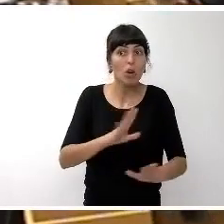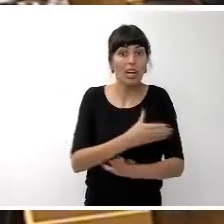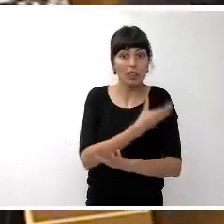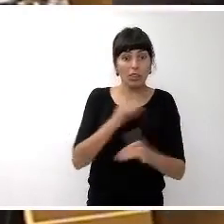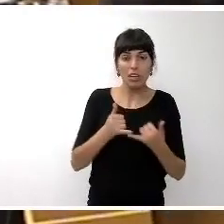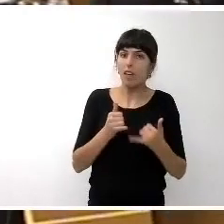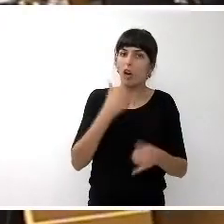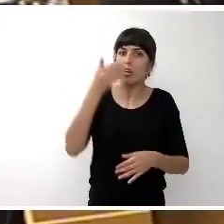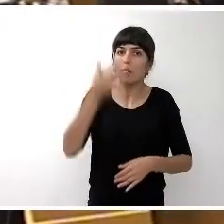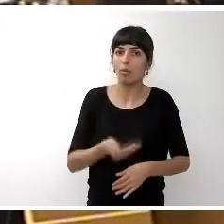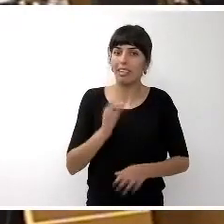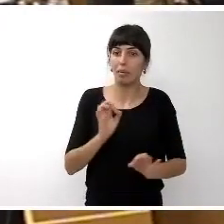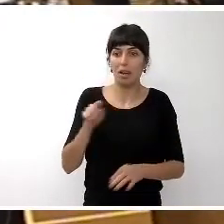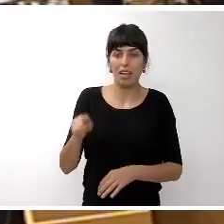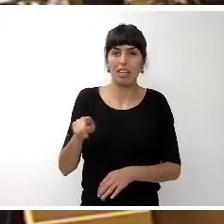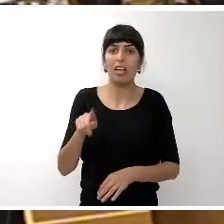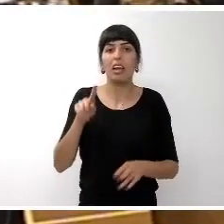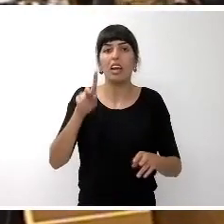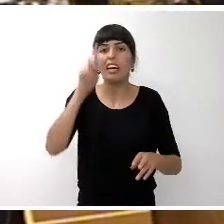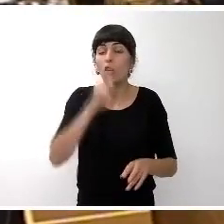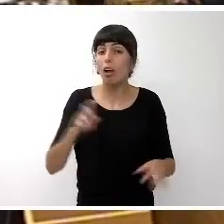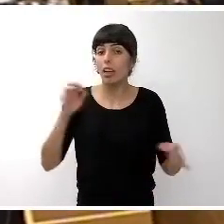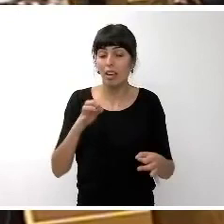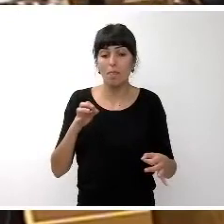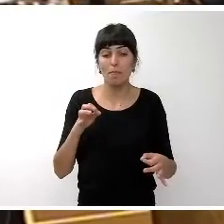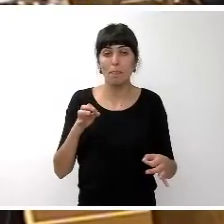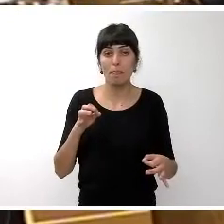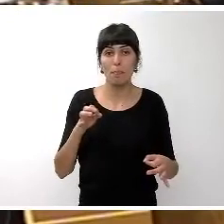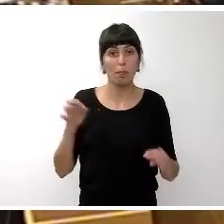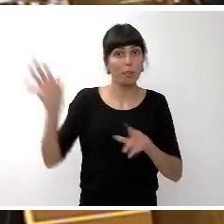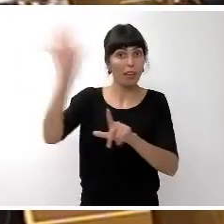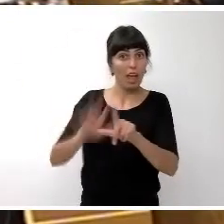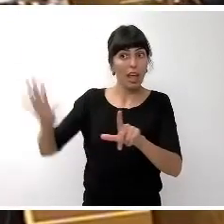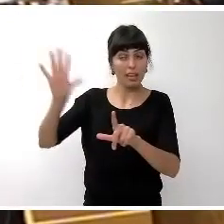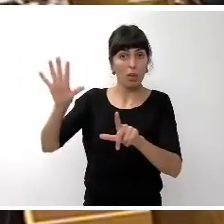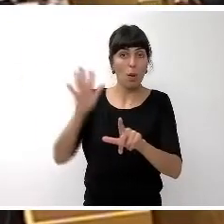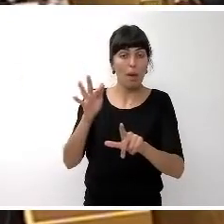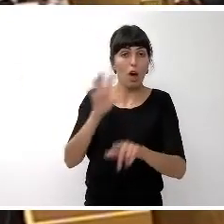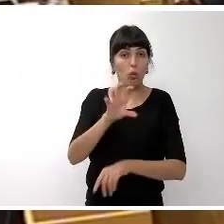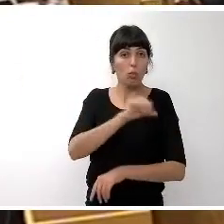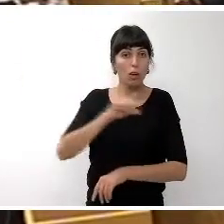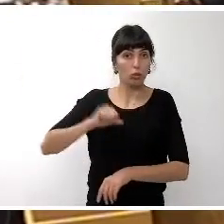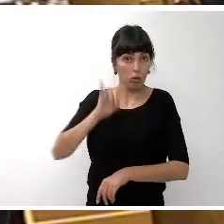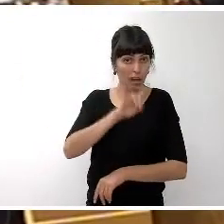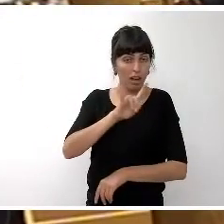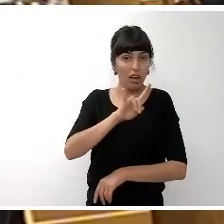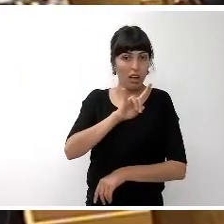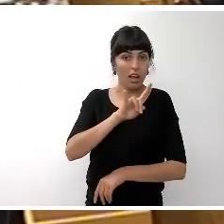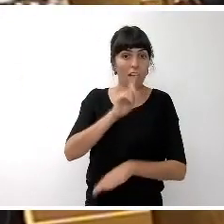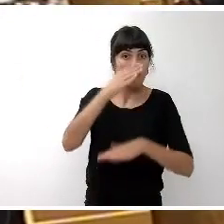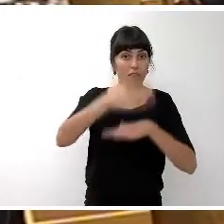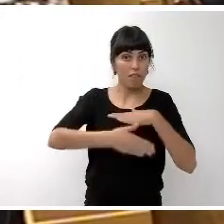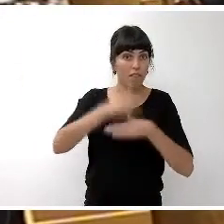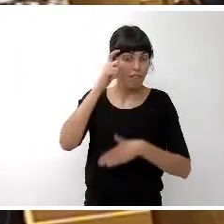relevante el recordar que el Estado y la comunidad autónoma tienen fechas en los